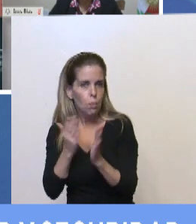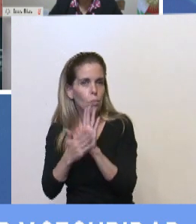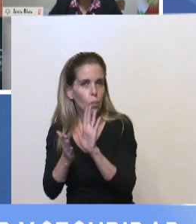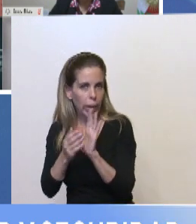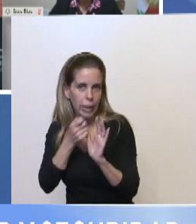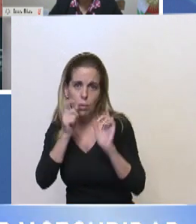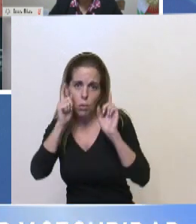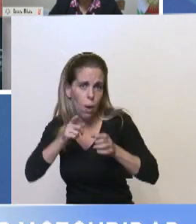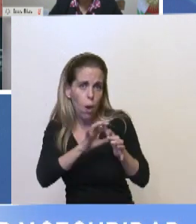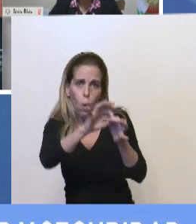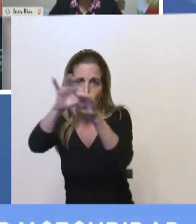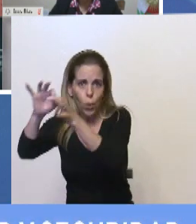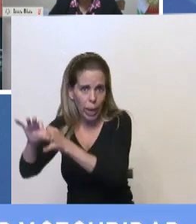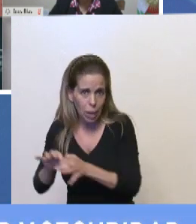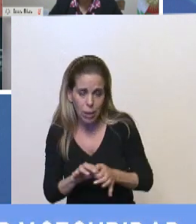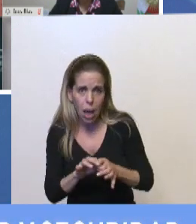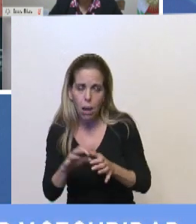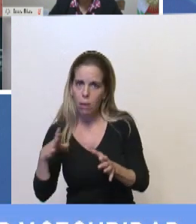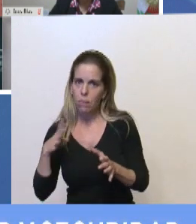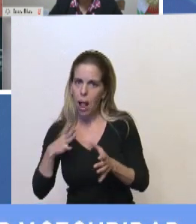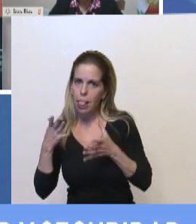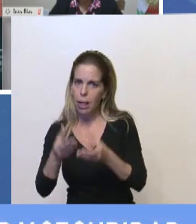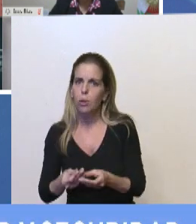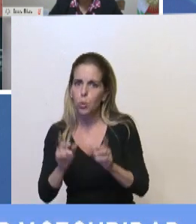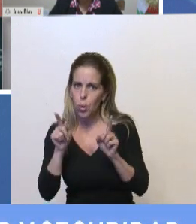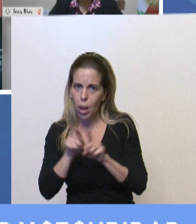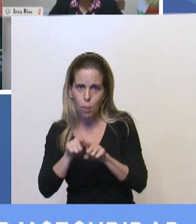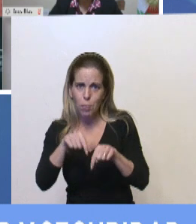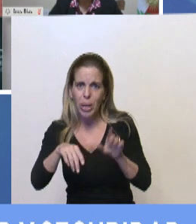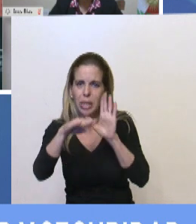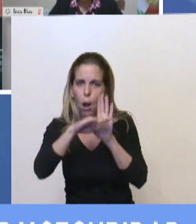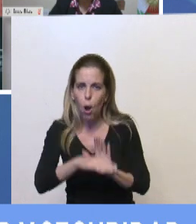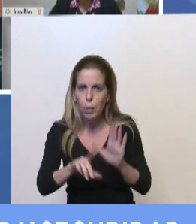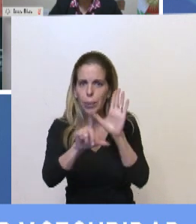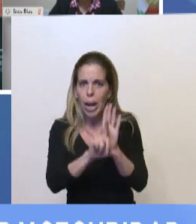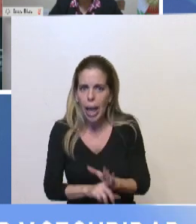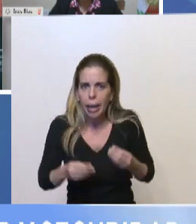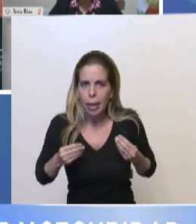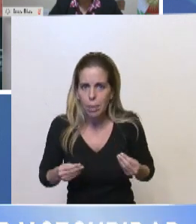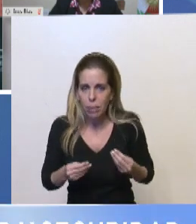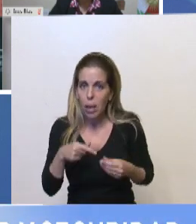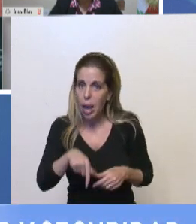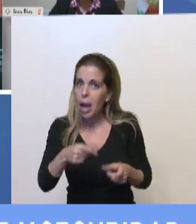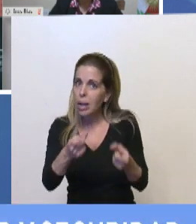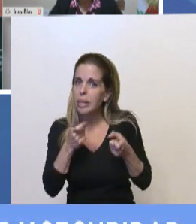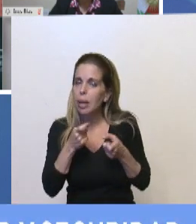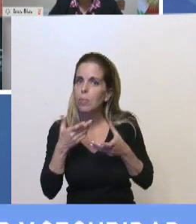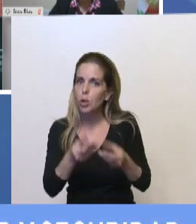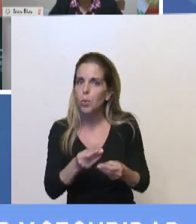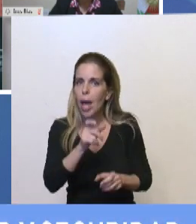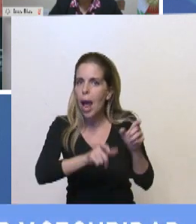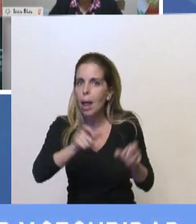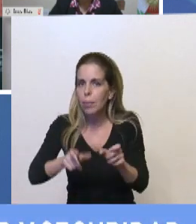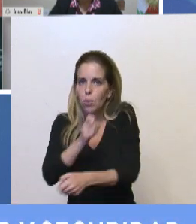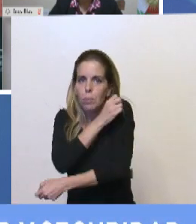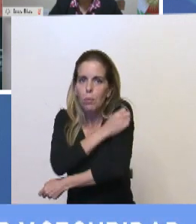para que no pase lo que está pasando con esta norma. Que podríamos haber beneficiado a los que menos tienen también, a los que